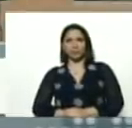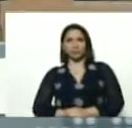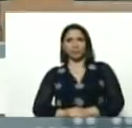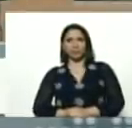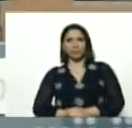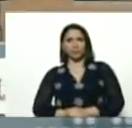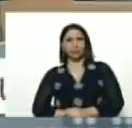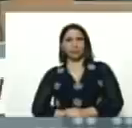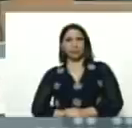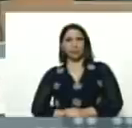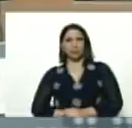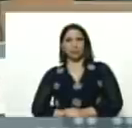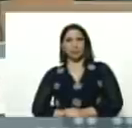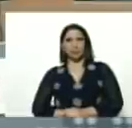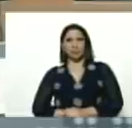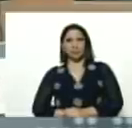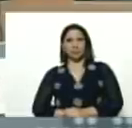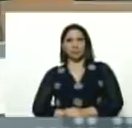adelante,